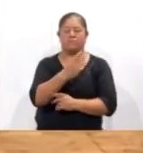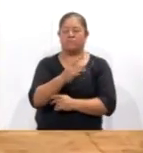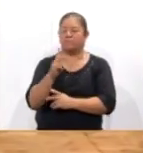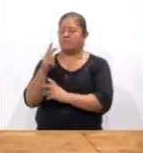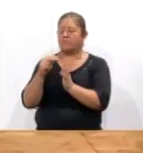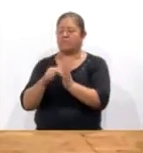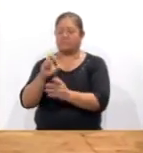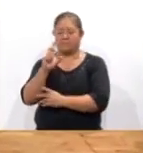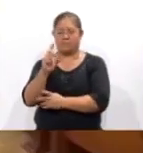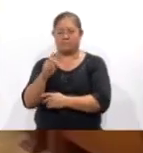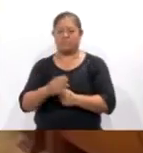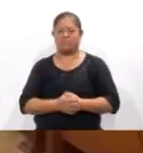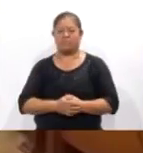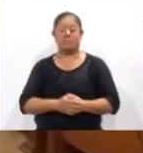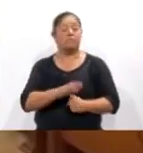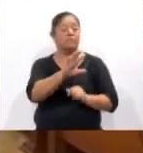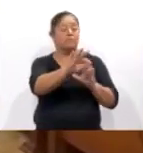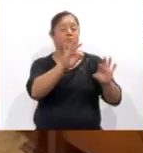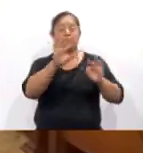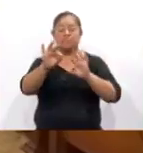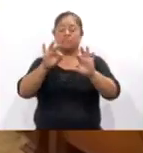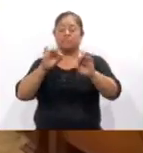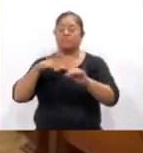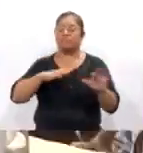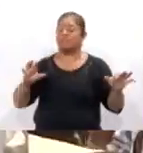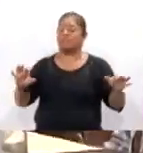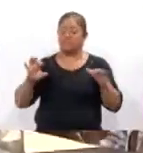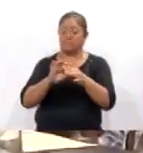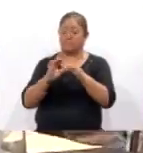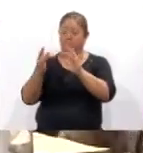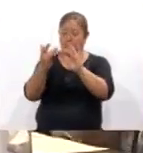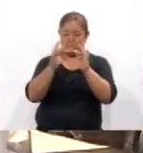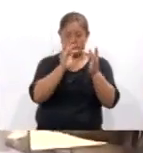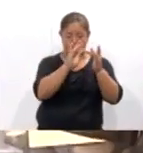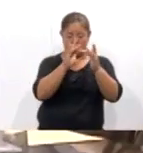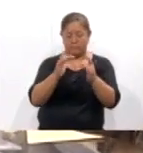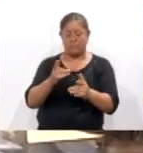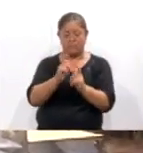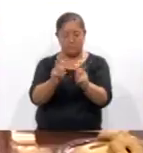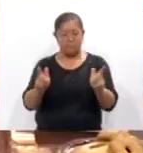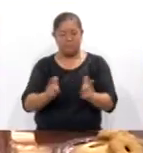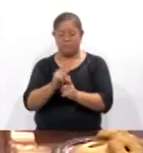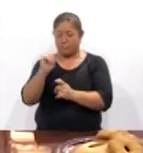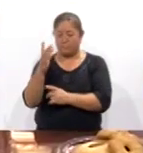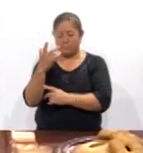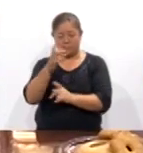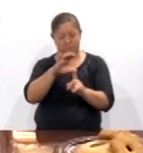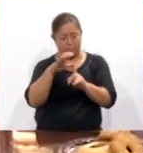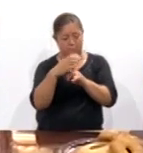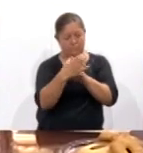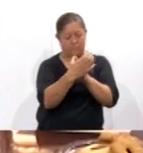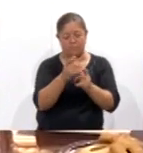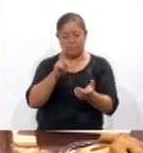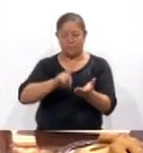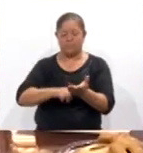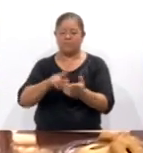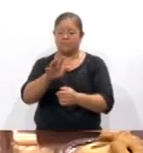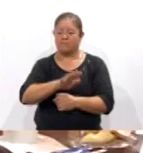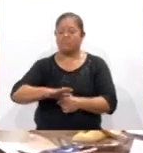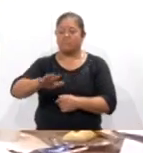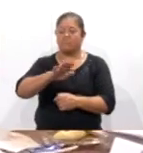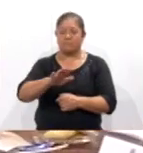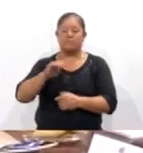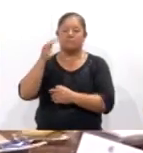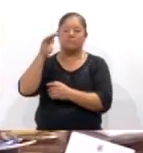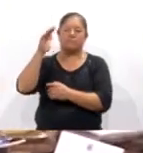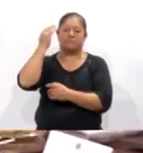además de la designación de enlaces para la conformación del Grupo Técnico de la Comisión Intersecretarial de Cambio Climático. Con